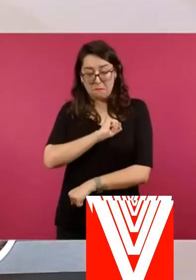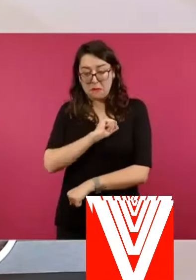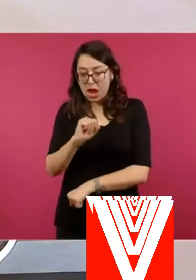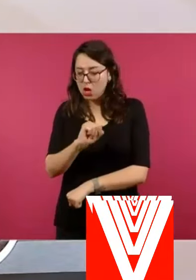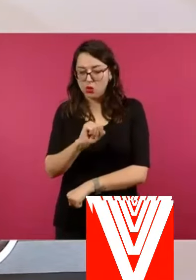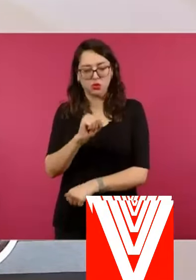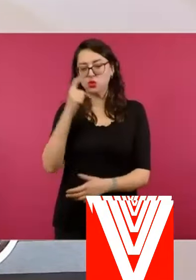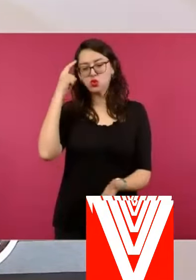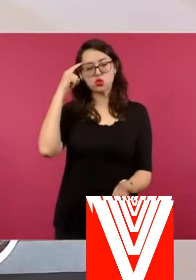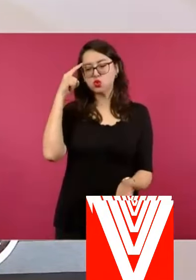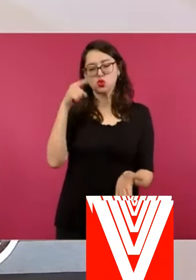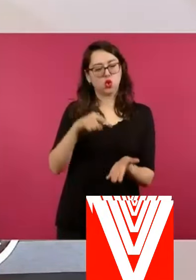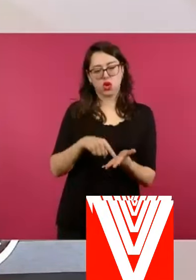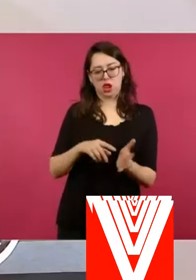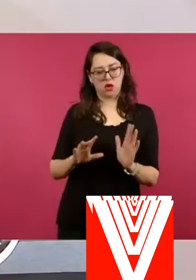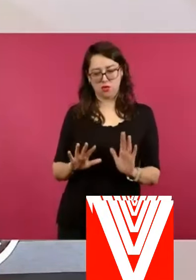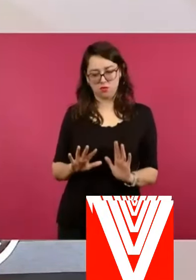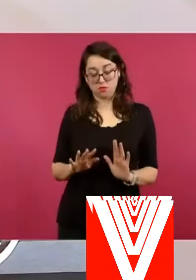le dije